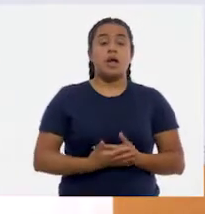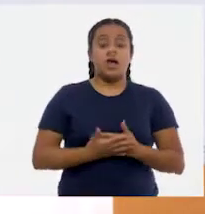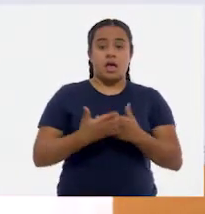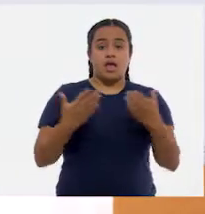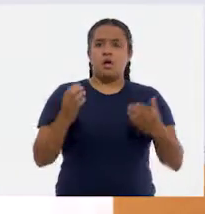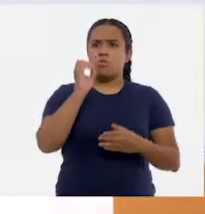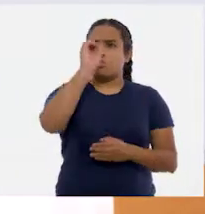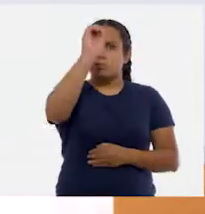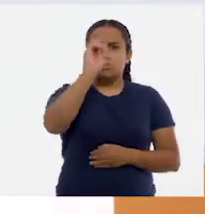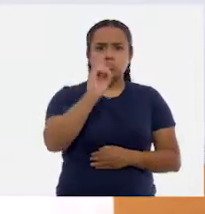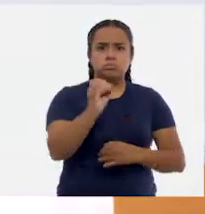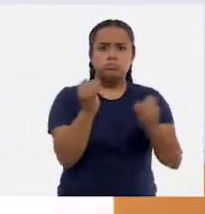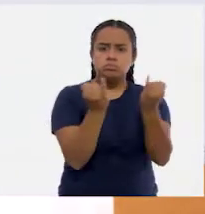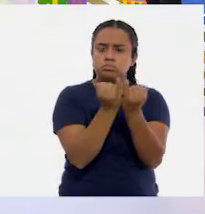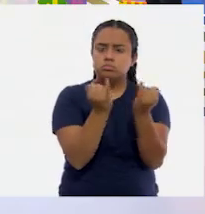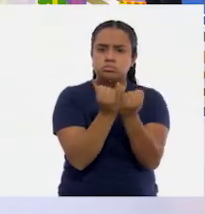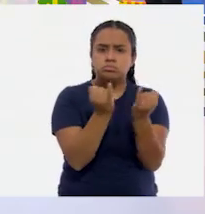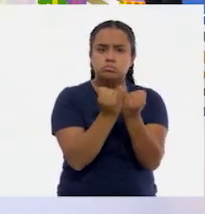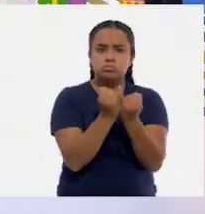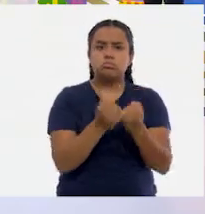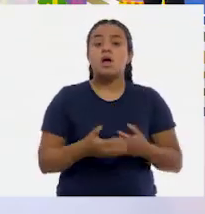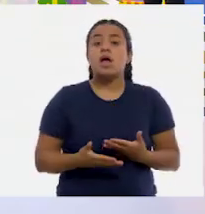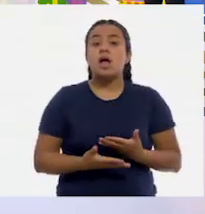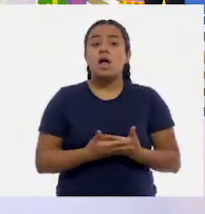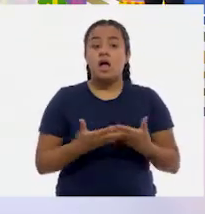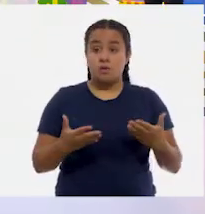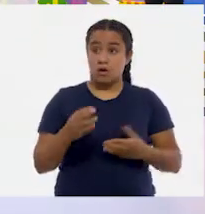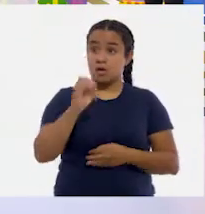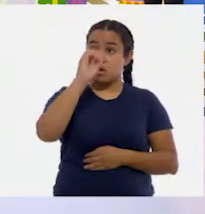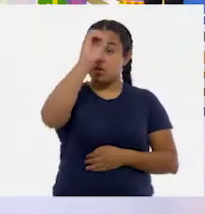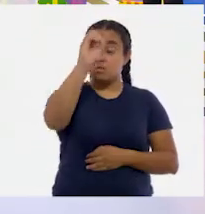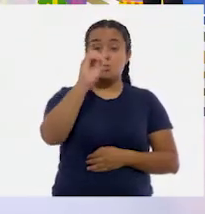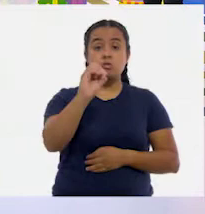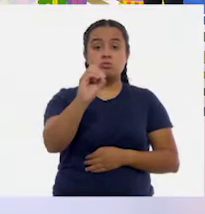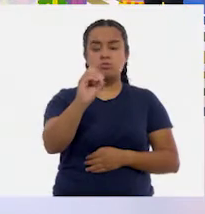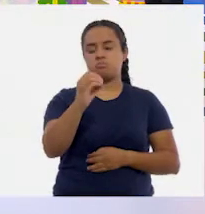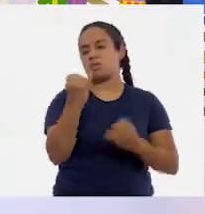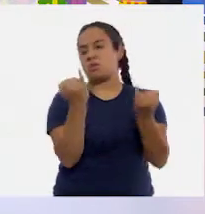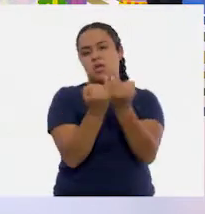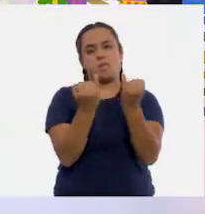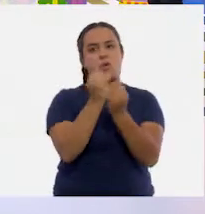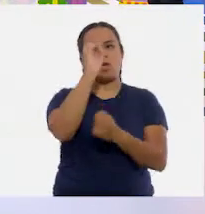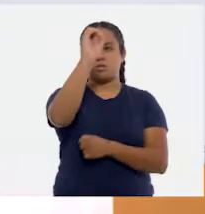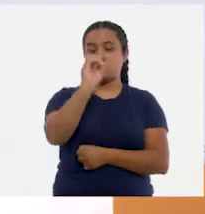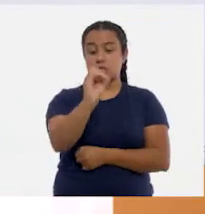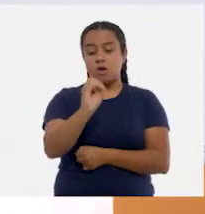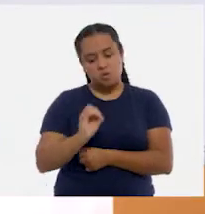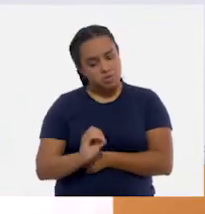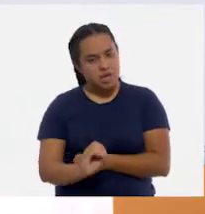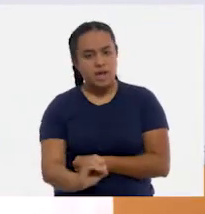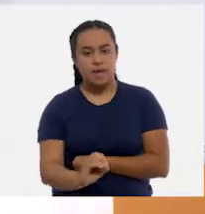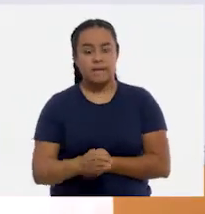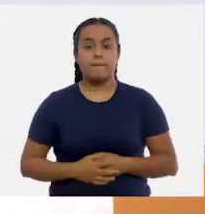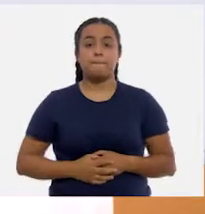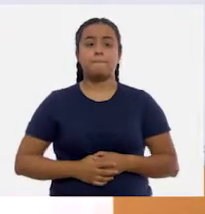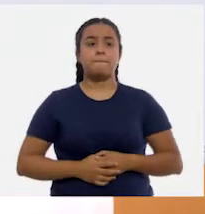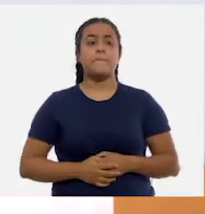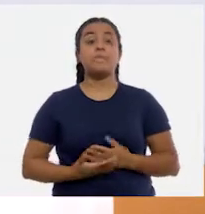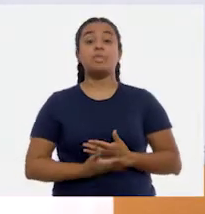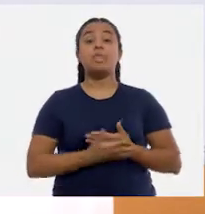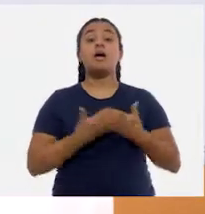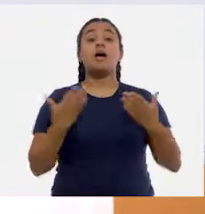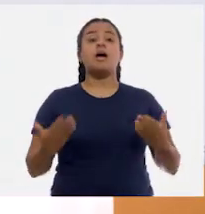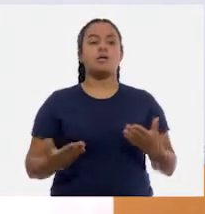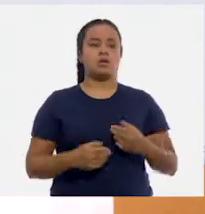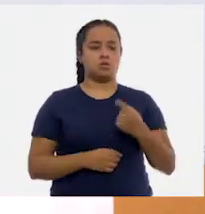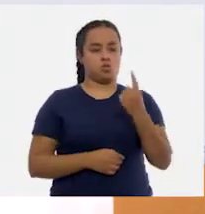tenemos ceros. Ahora, niñas y niños, cuando tenemos ceros, se baja el cero. Y lo único que vamos a hacer ahora,